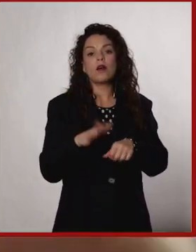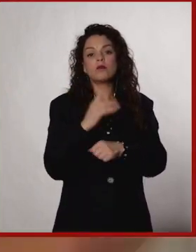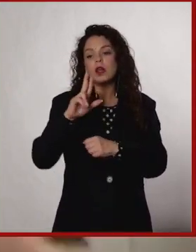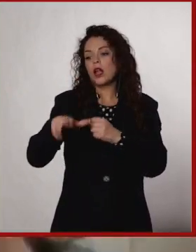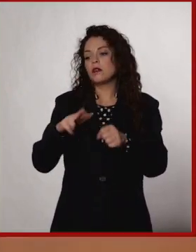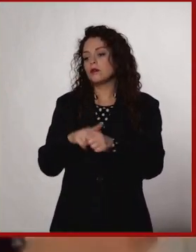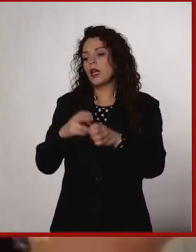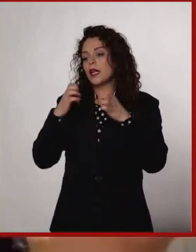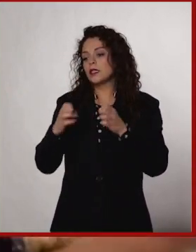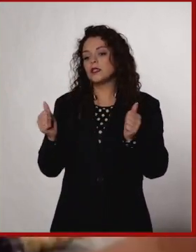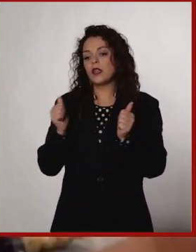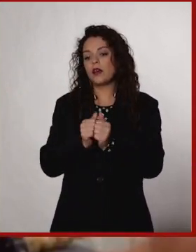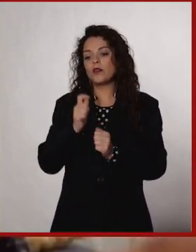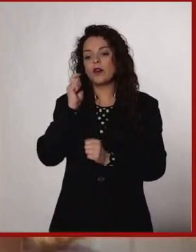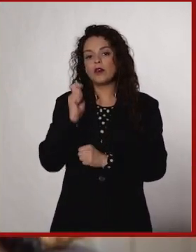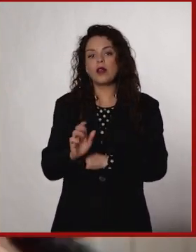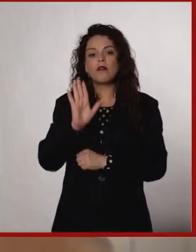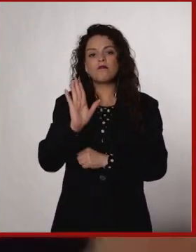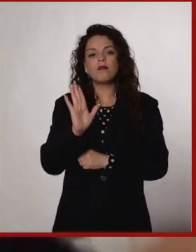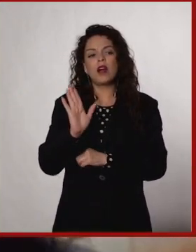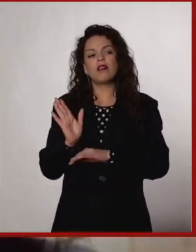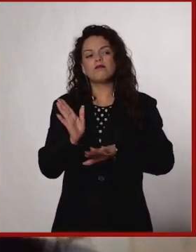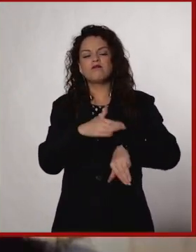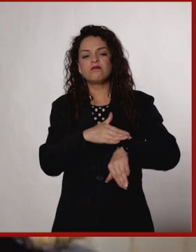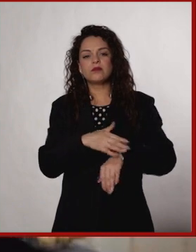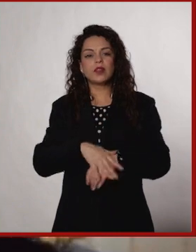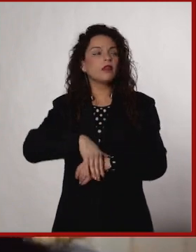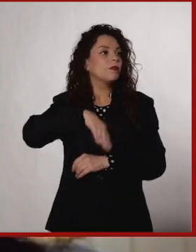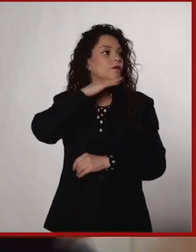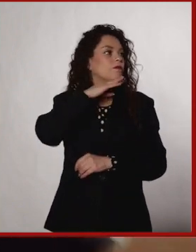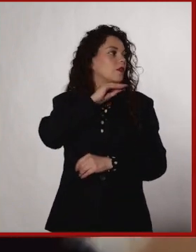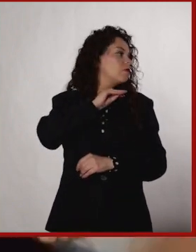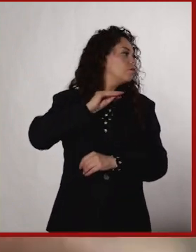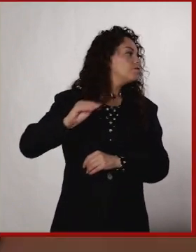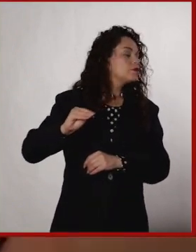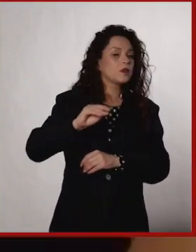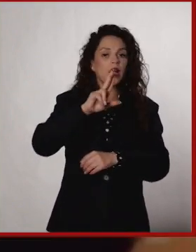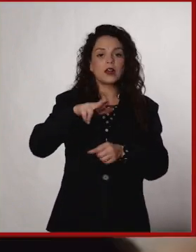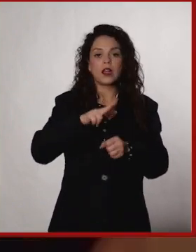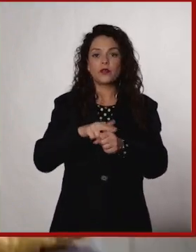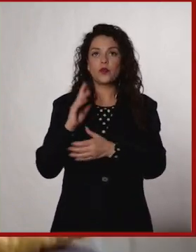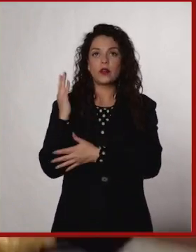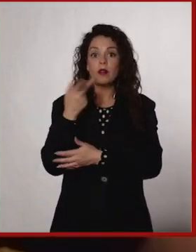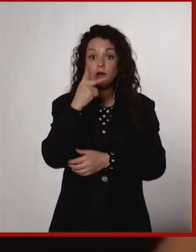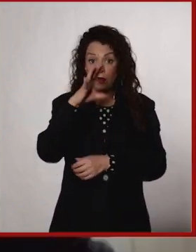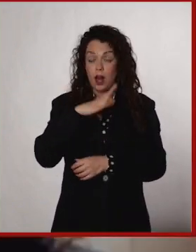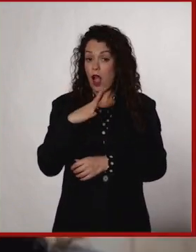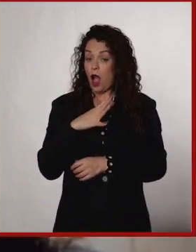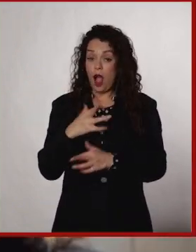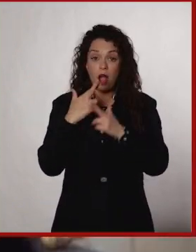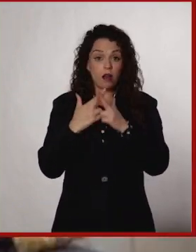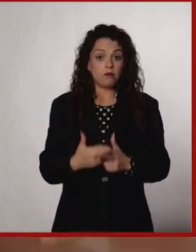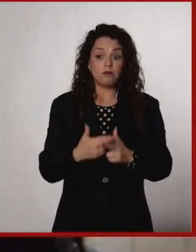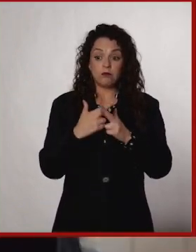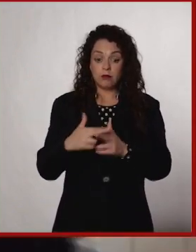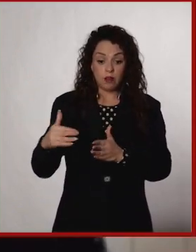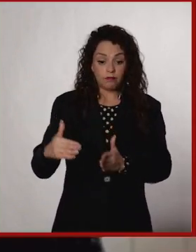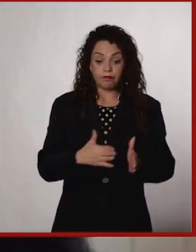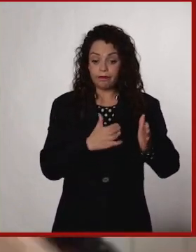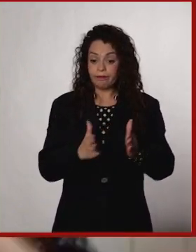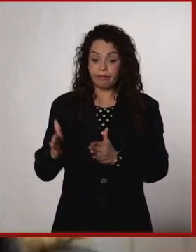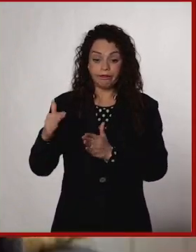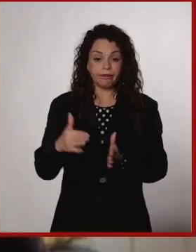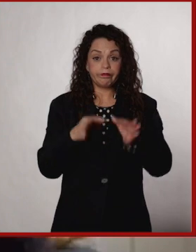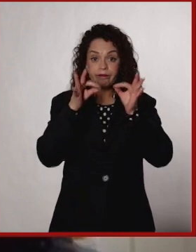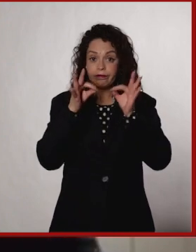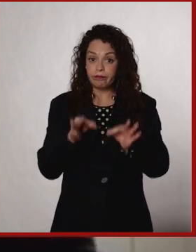naturalmente están constituidos como dándole la espalda a la naturaleza. Es como no existe aquí, existen camellones y